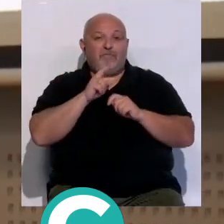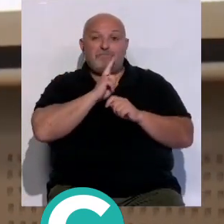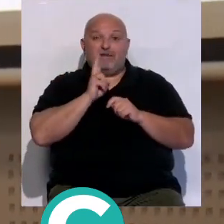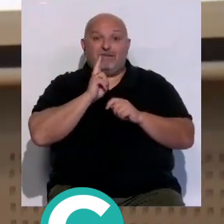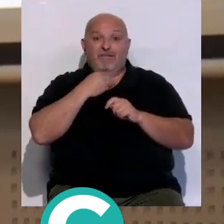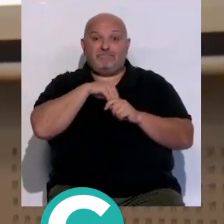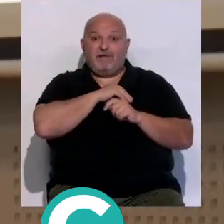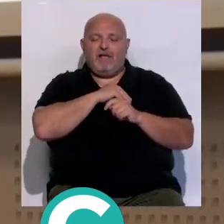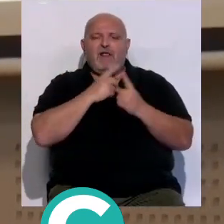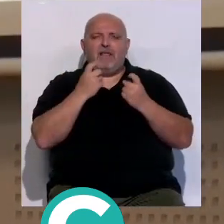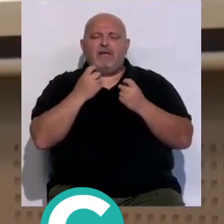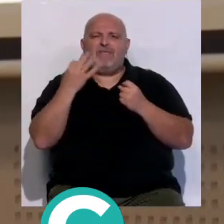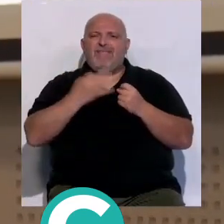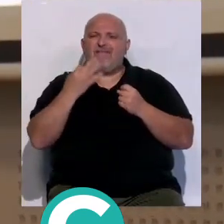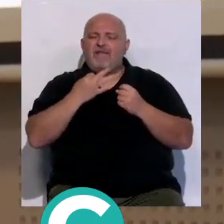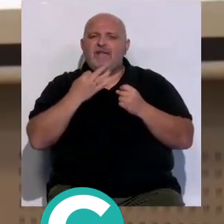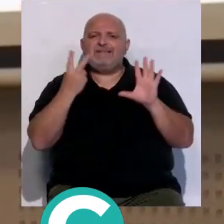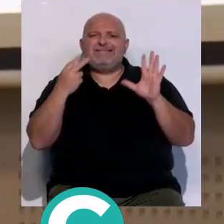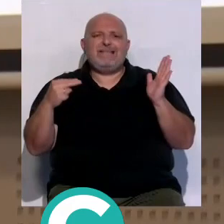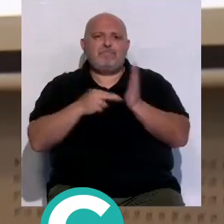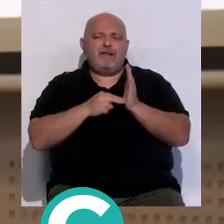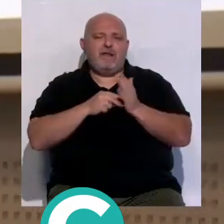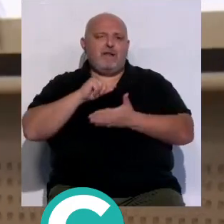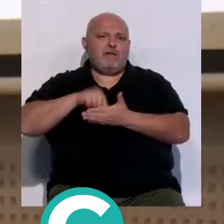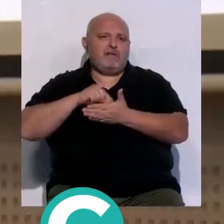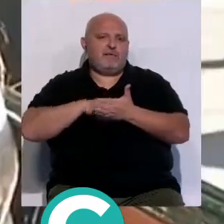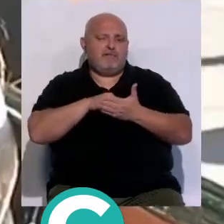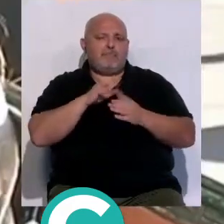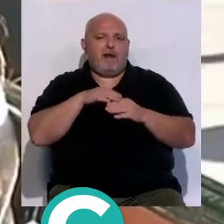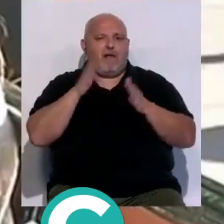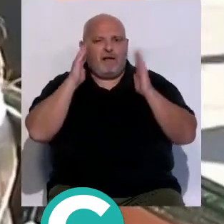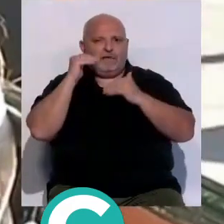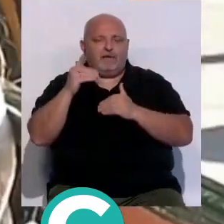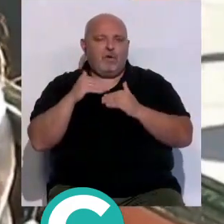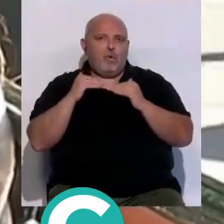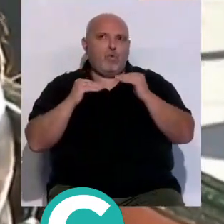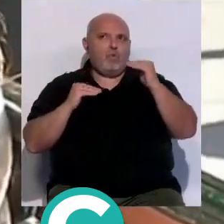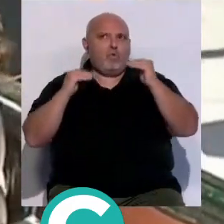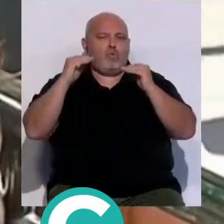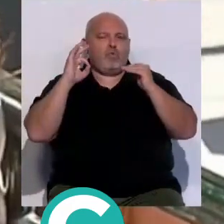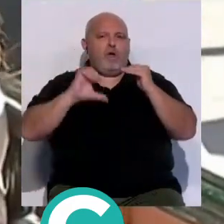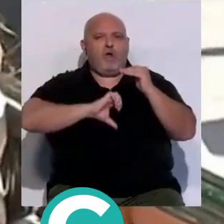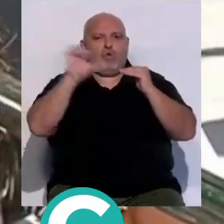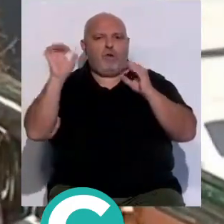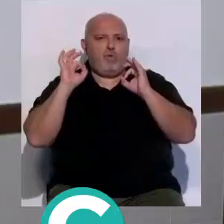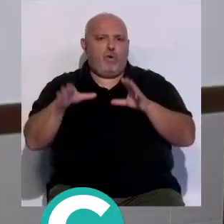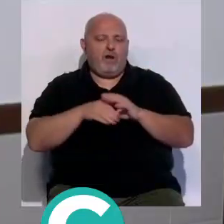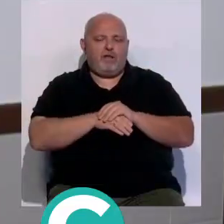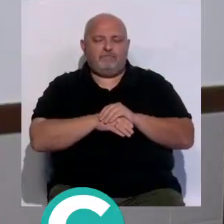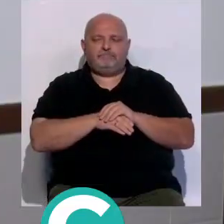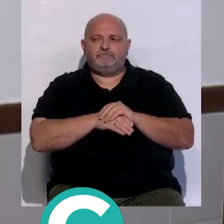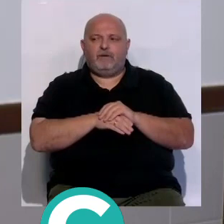Matronas de España son necesarias más de 7.000 profesionales para ponernos al mismo nivel que los países de nuestro entorno